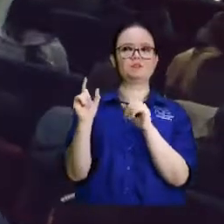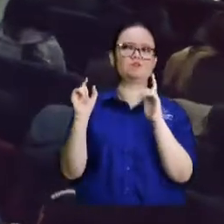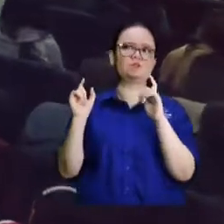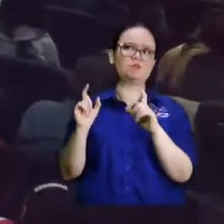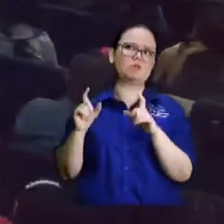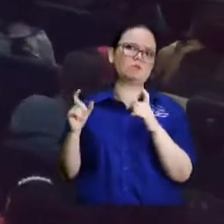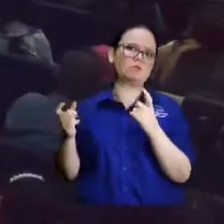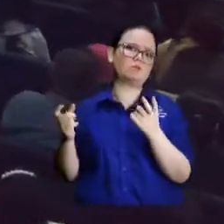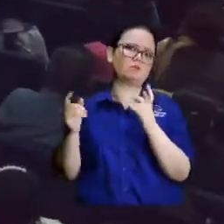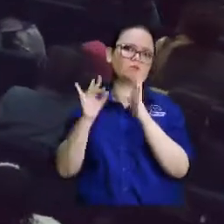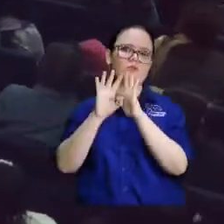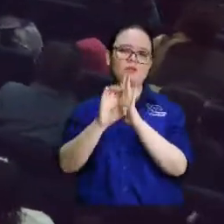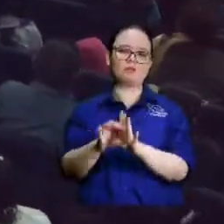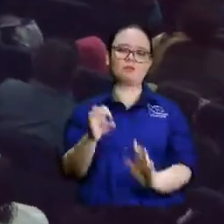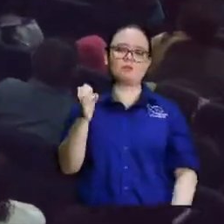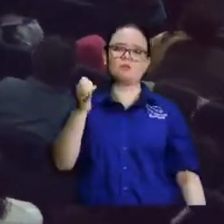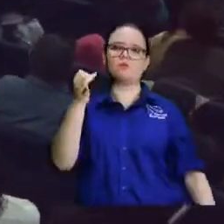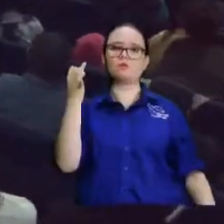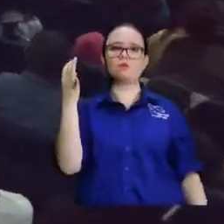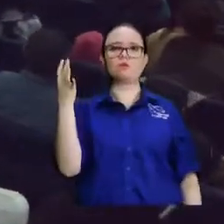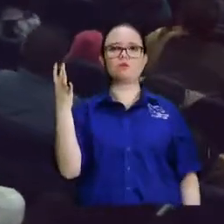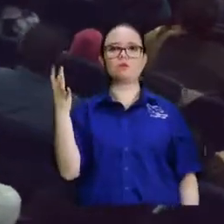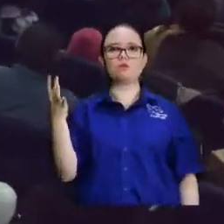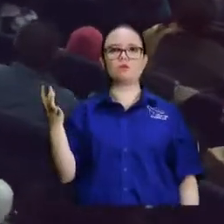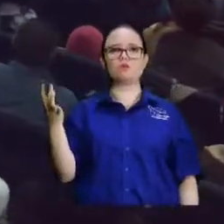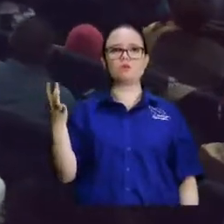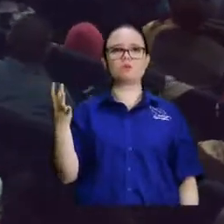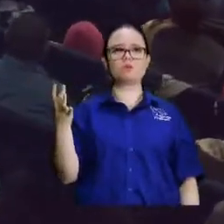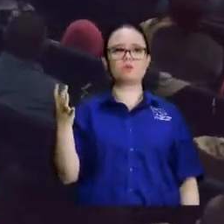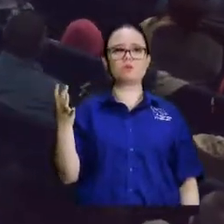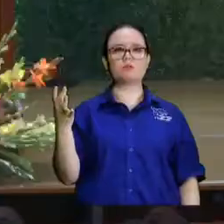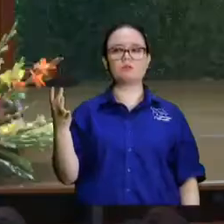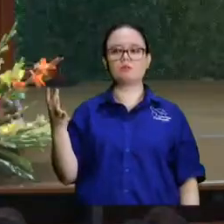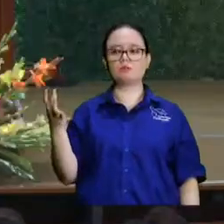ángeles cabían en la cabeza de un alfiler